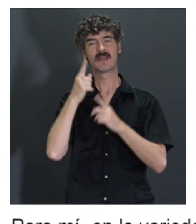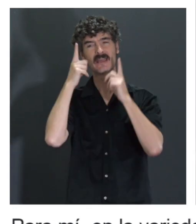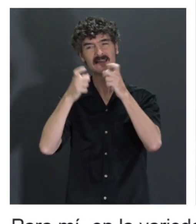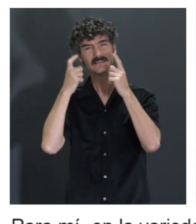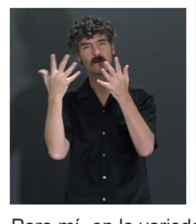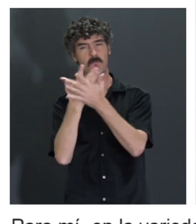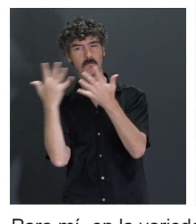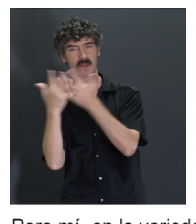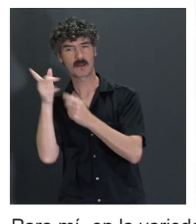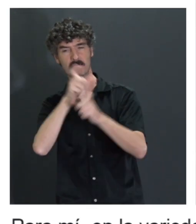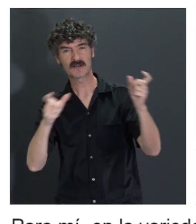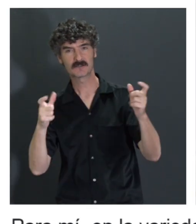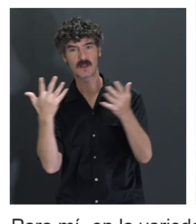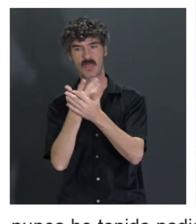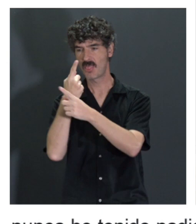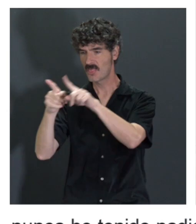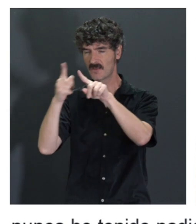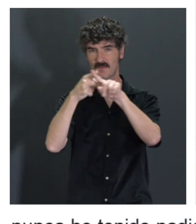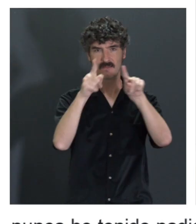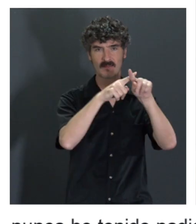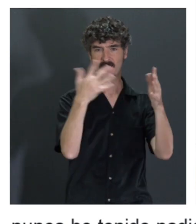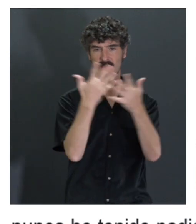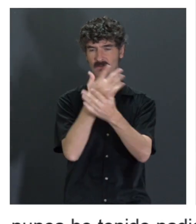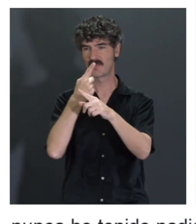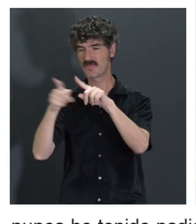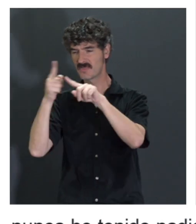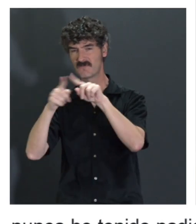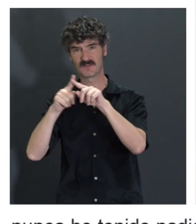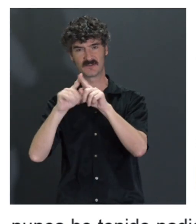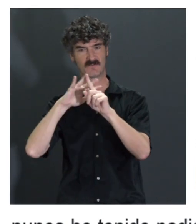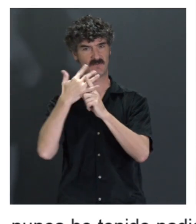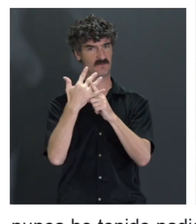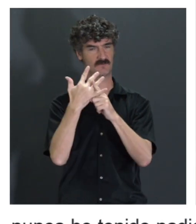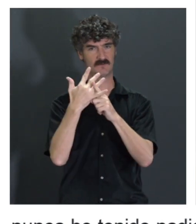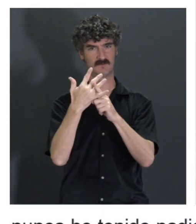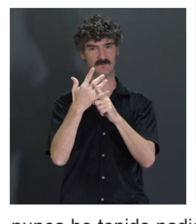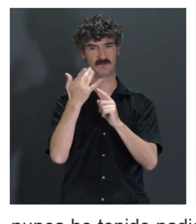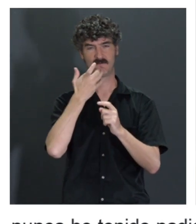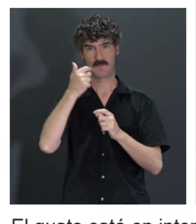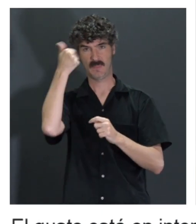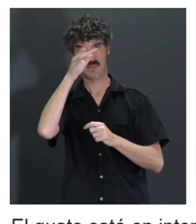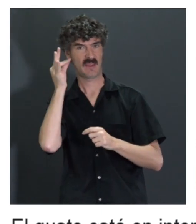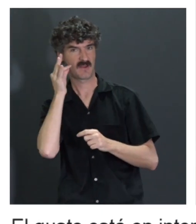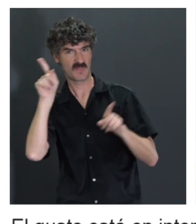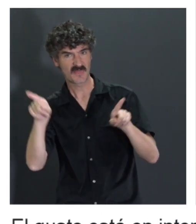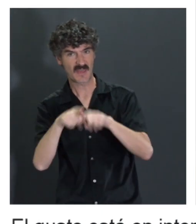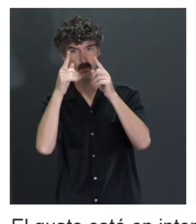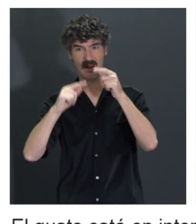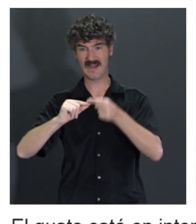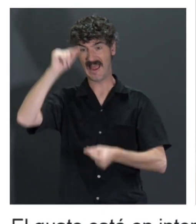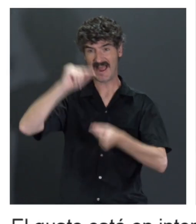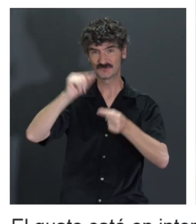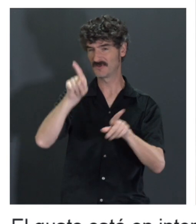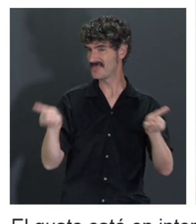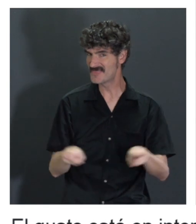mezclar personas, ¿no? Personas distintas y con diferentes circunstancias, ¿no? Y de género también y todo, ¿no? Y alturas, y al